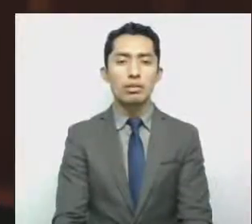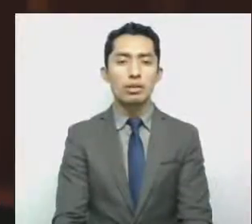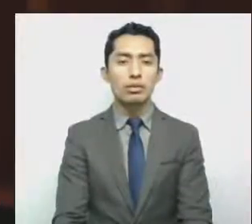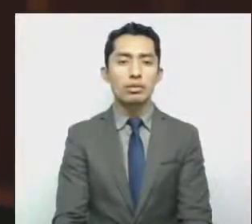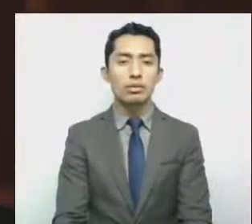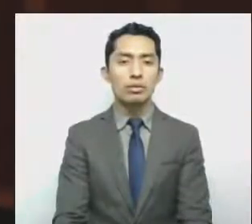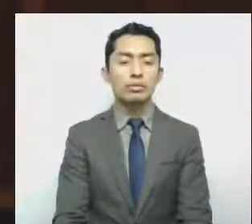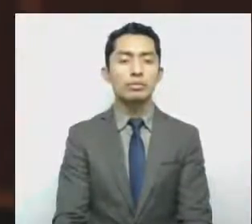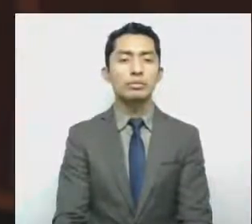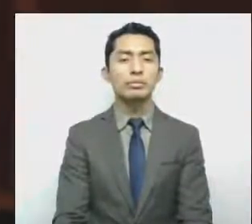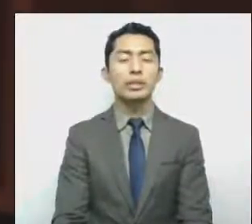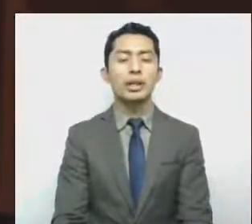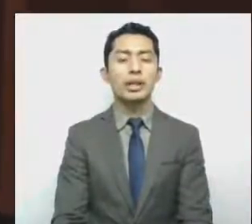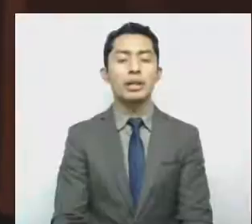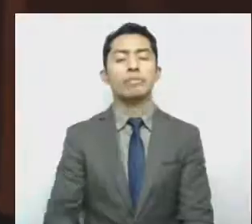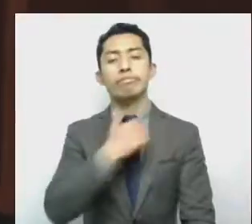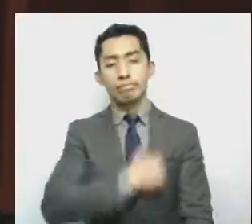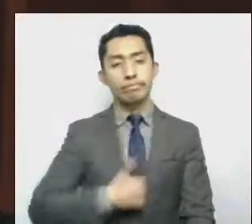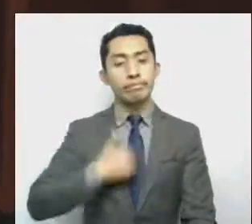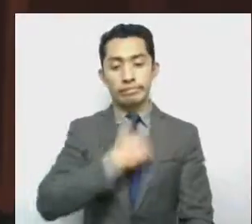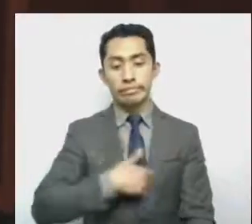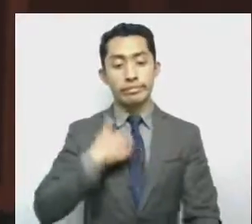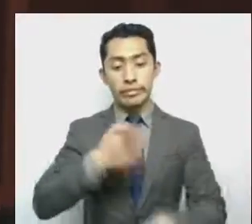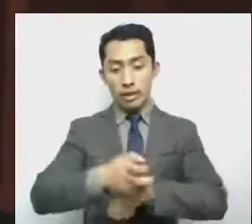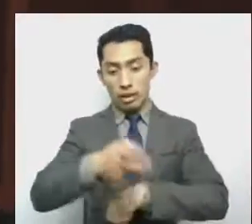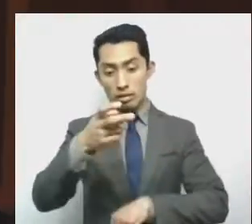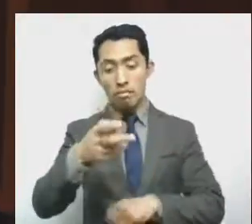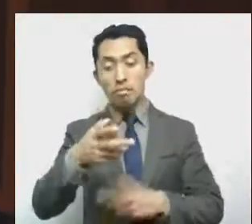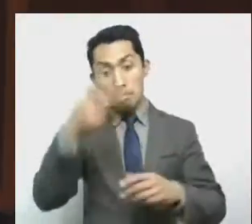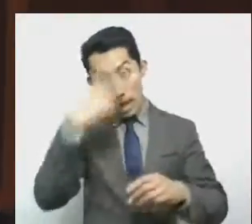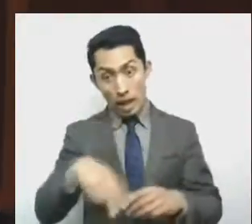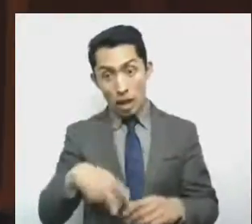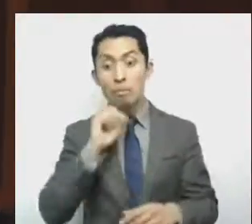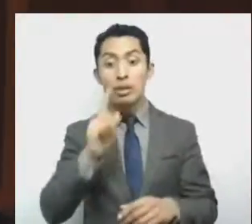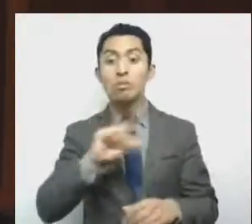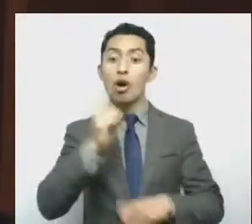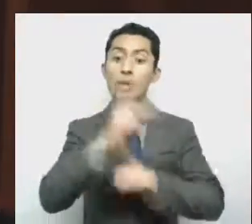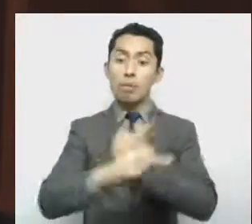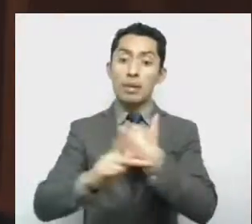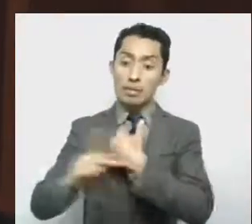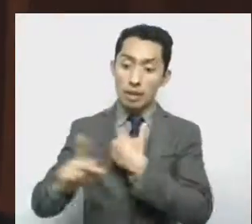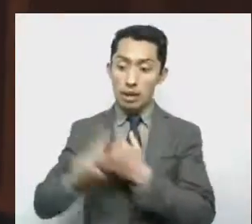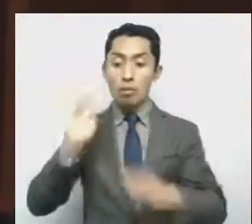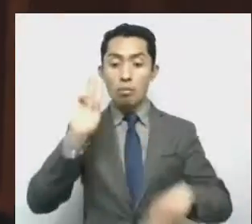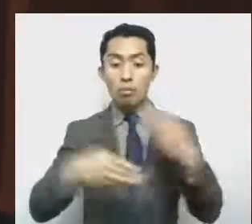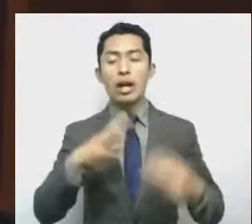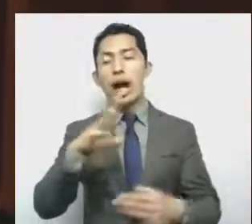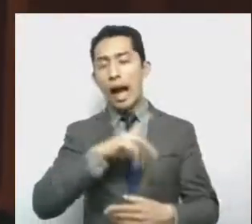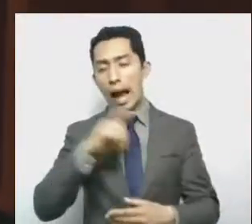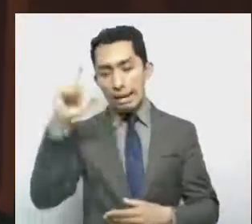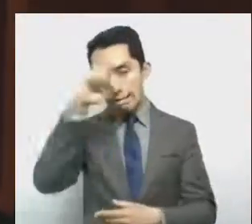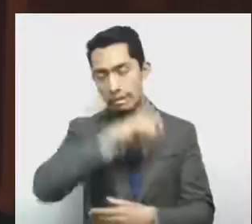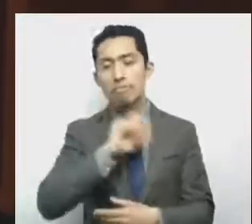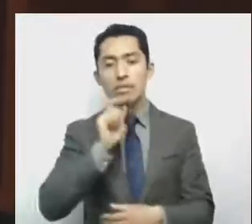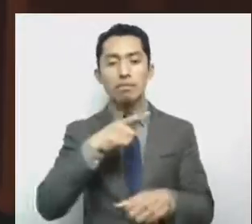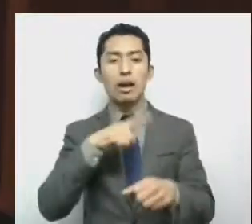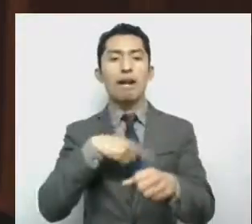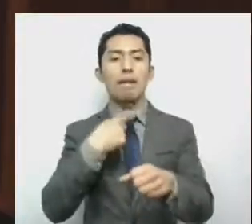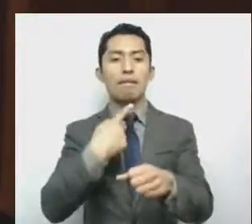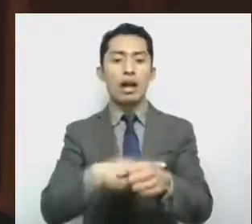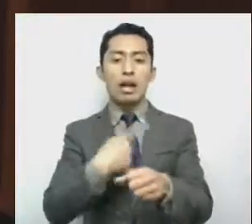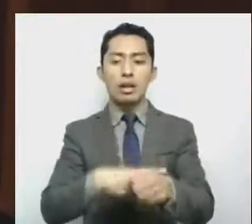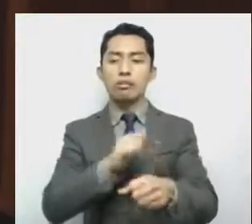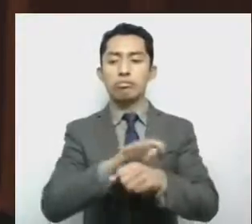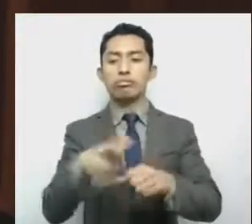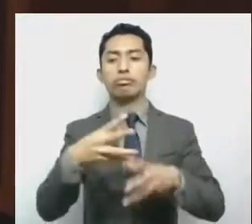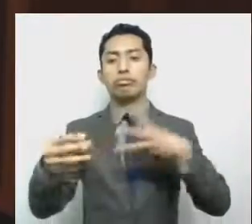Lamentablemente, México, como otros países del mundo, atraviesa por una crisis sanitaria a consecuencia de la